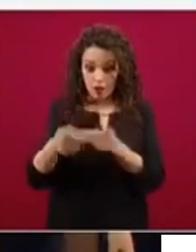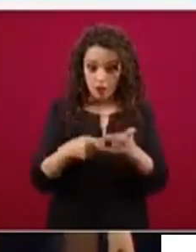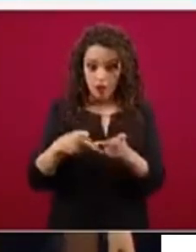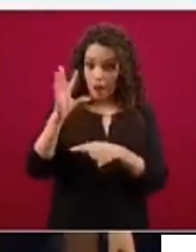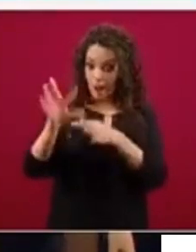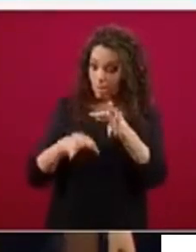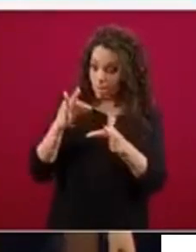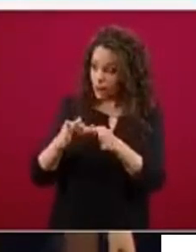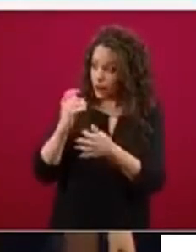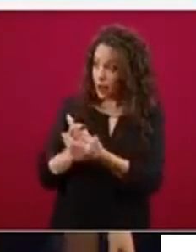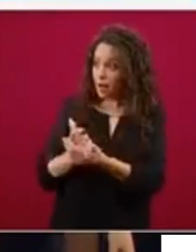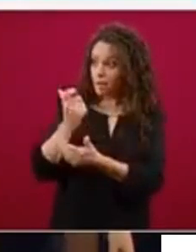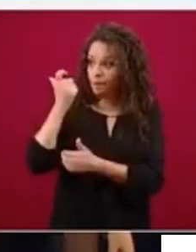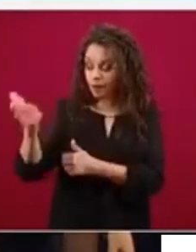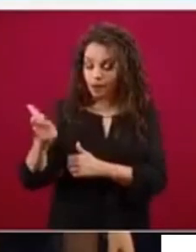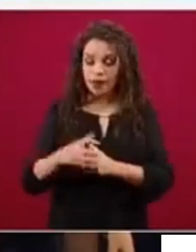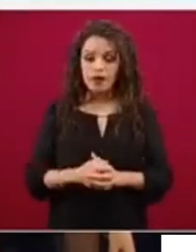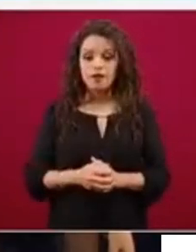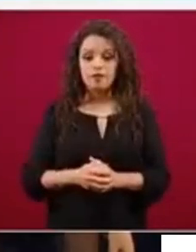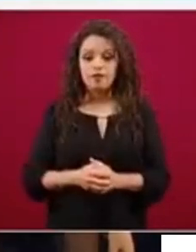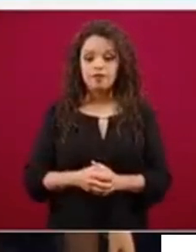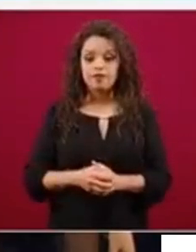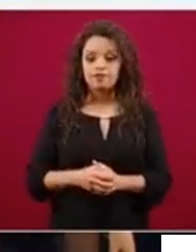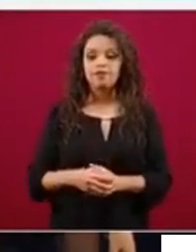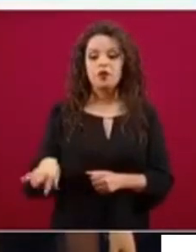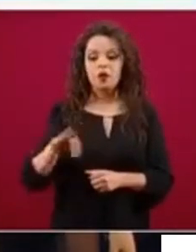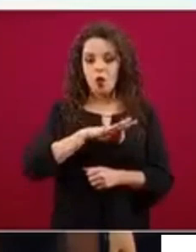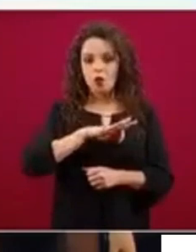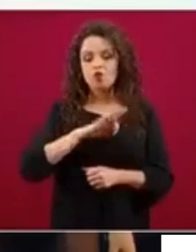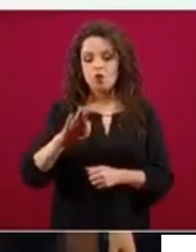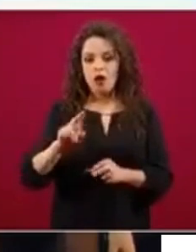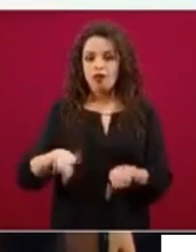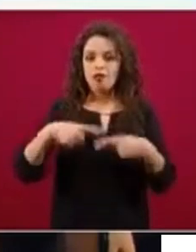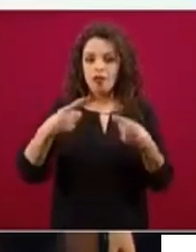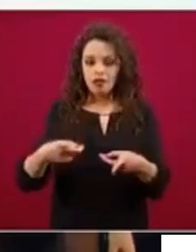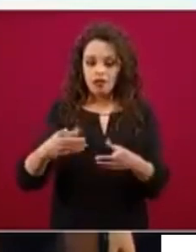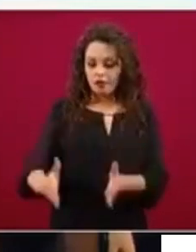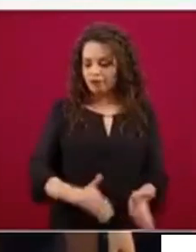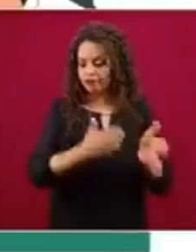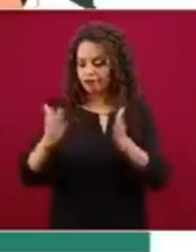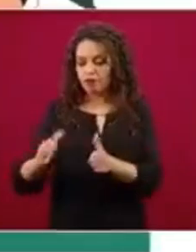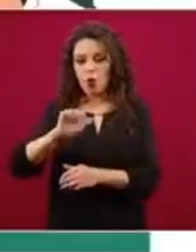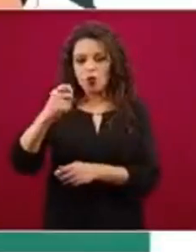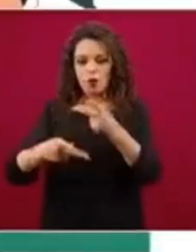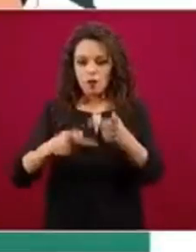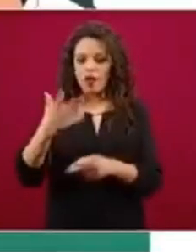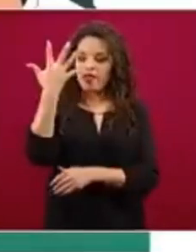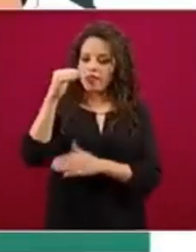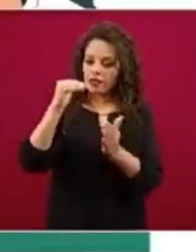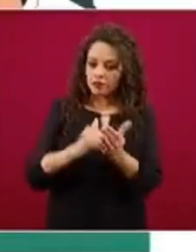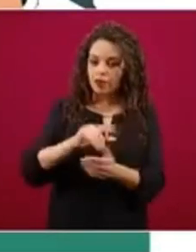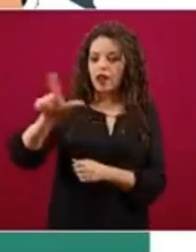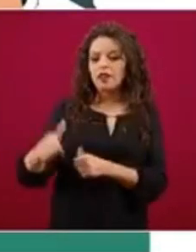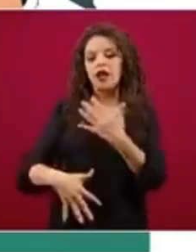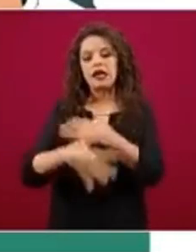primeros 10 meses, ahorita explico un poco más de eso, va a poder acceder a 10 mil pesos, posteriormente a 15 mil pesos y por último